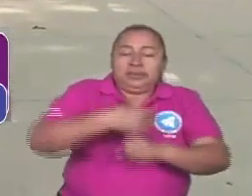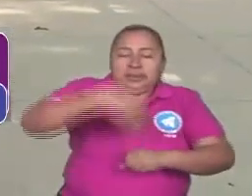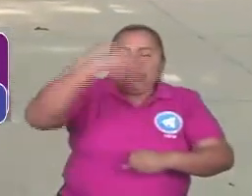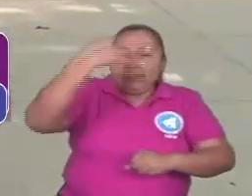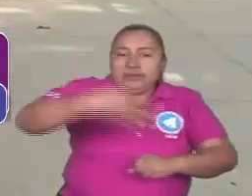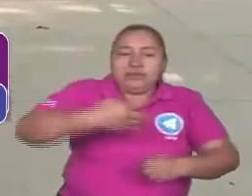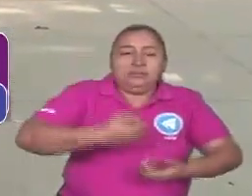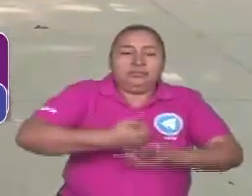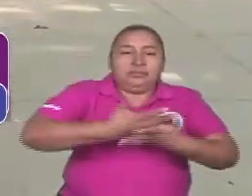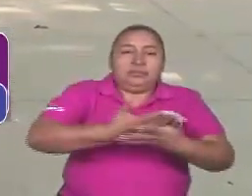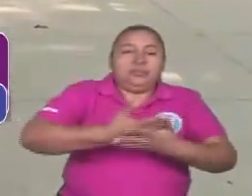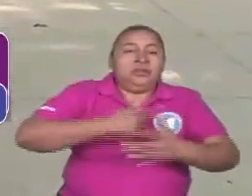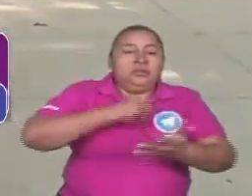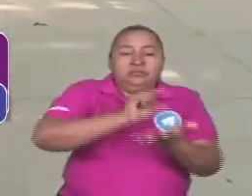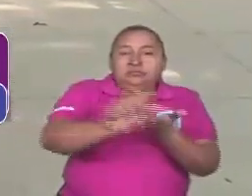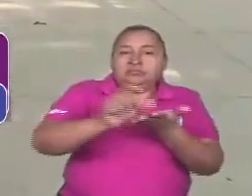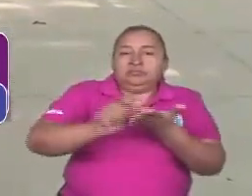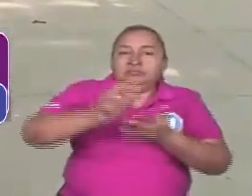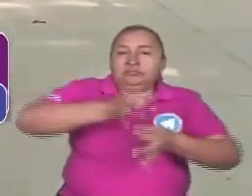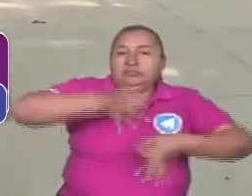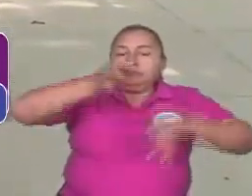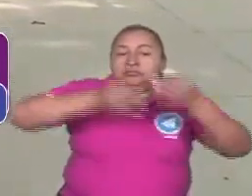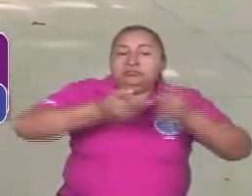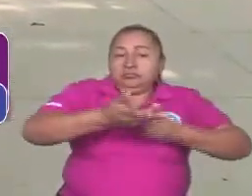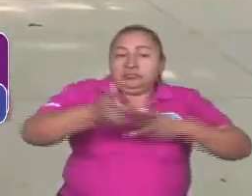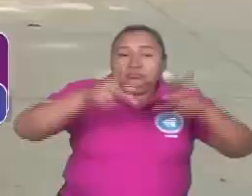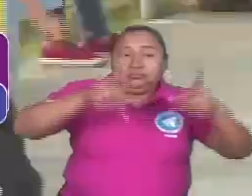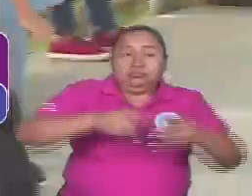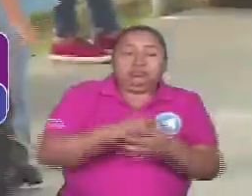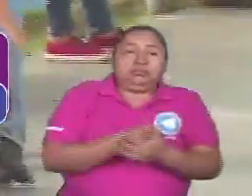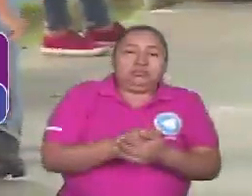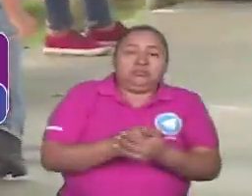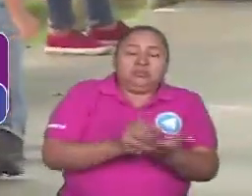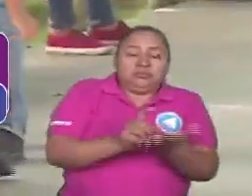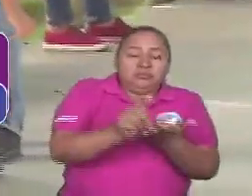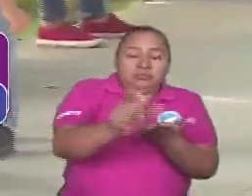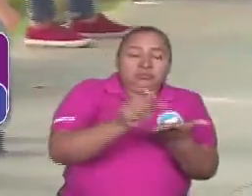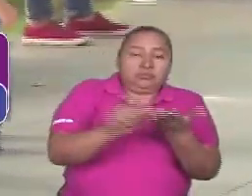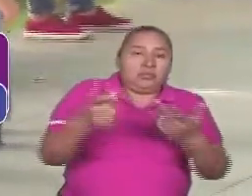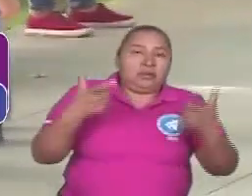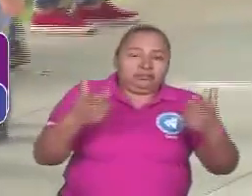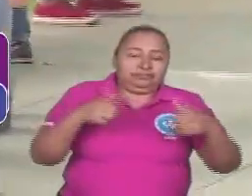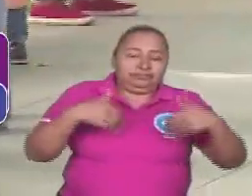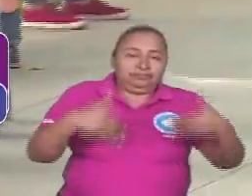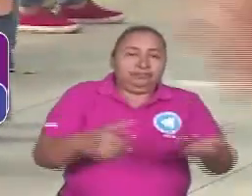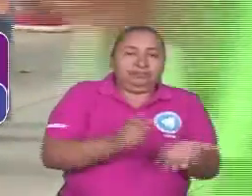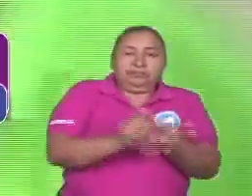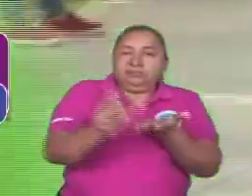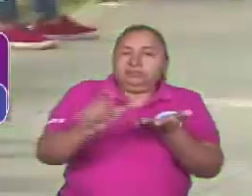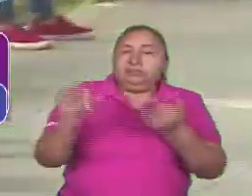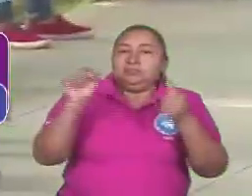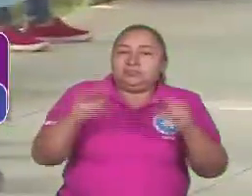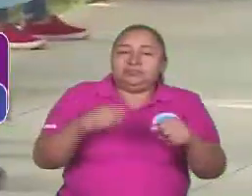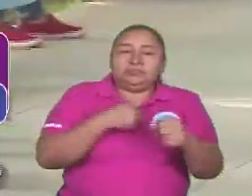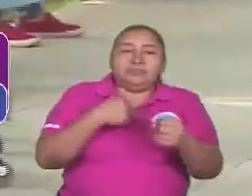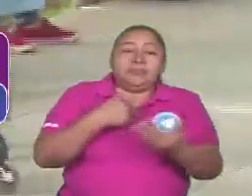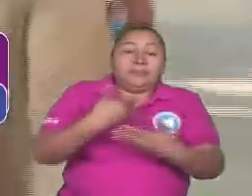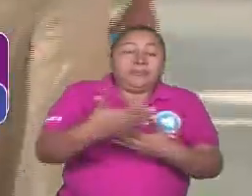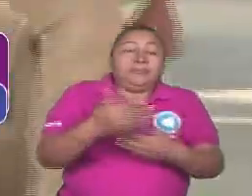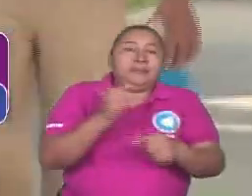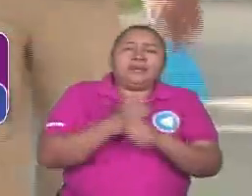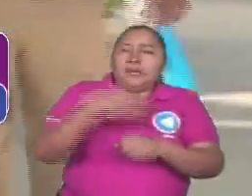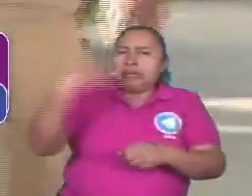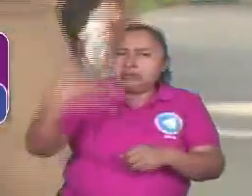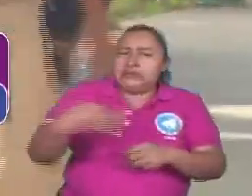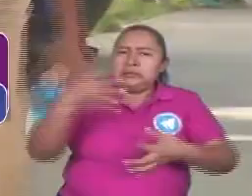la impartición de justicia. ¿Ves? Y el acceso a distribución de la riqueza de toda la clase. Así es, y la distribución de la riqueza y